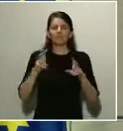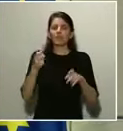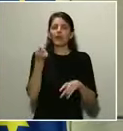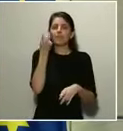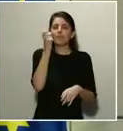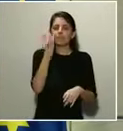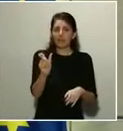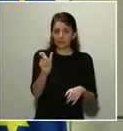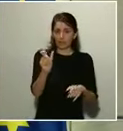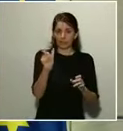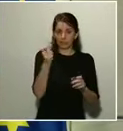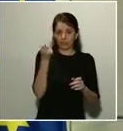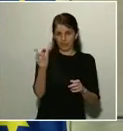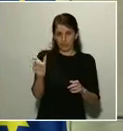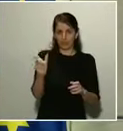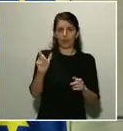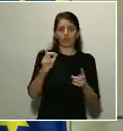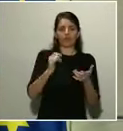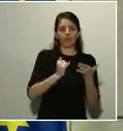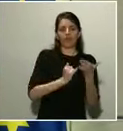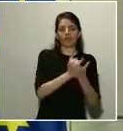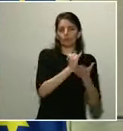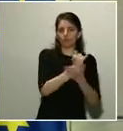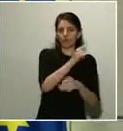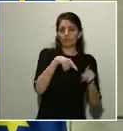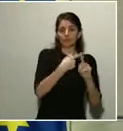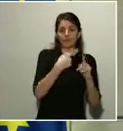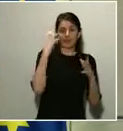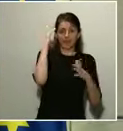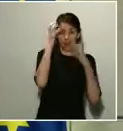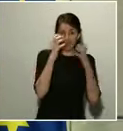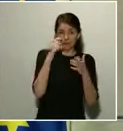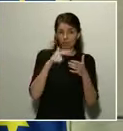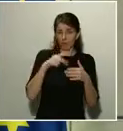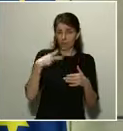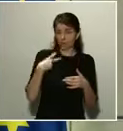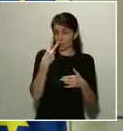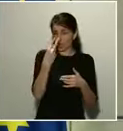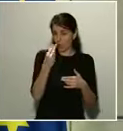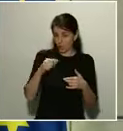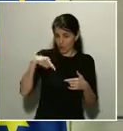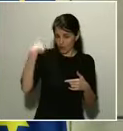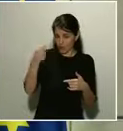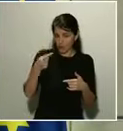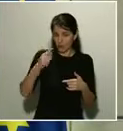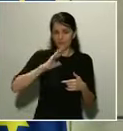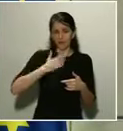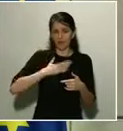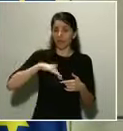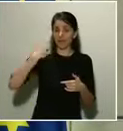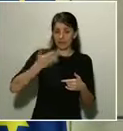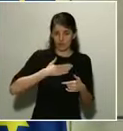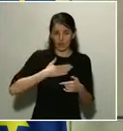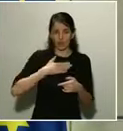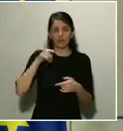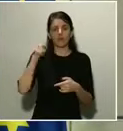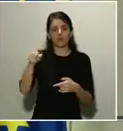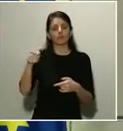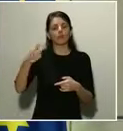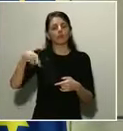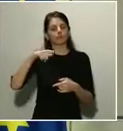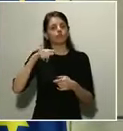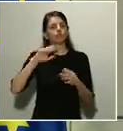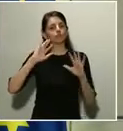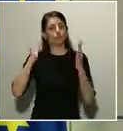y ganaderos, esta misma semana, pasado mañana, el Congreso convalidará, debatirá y, en su caso, convalidará,